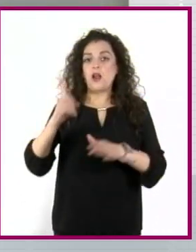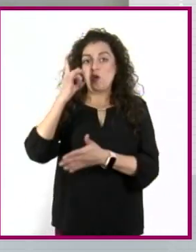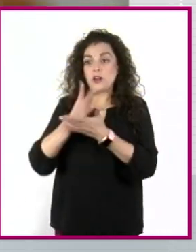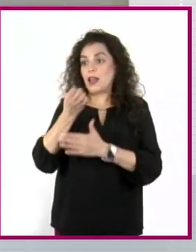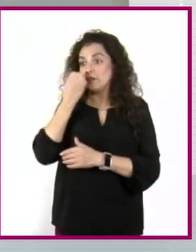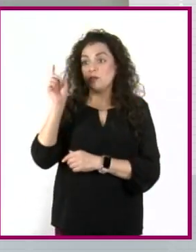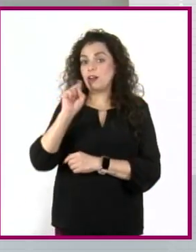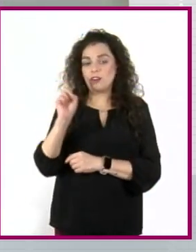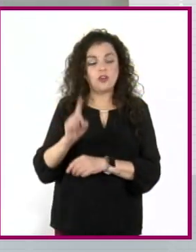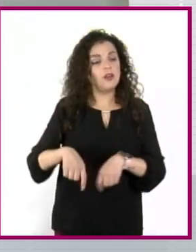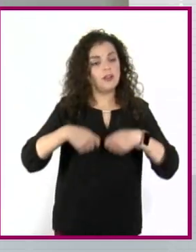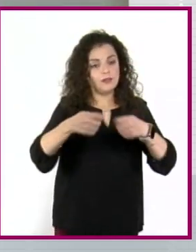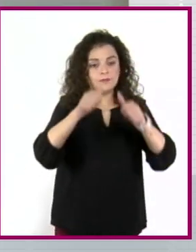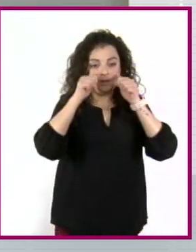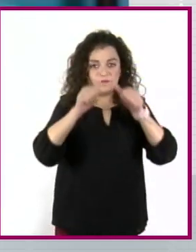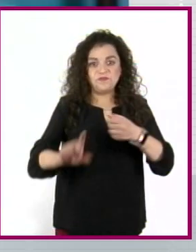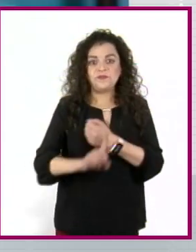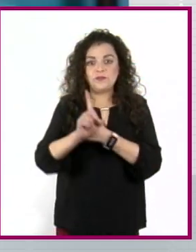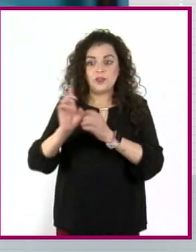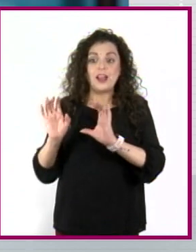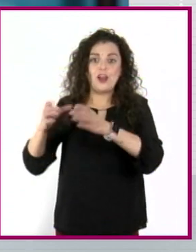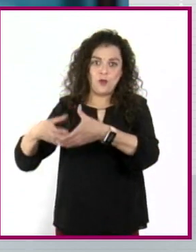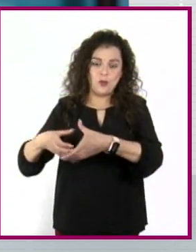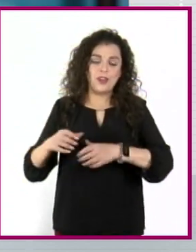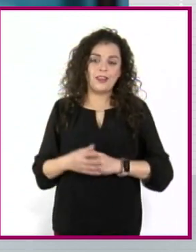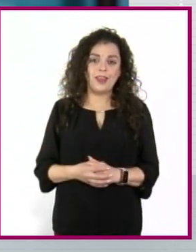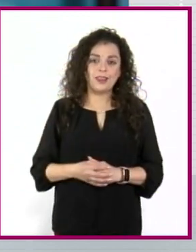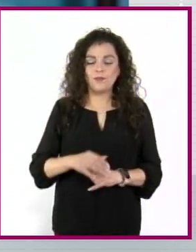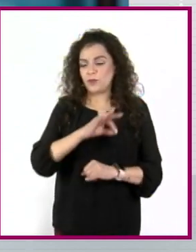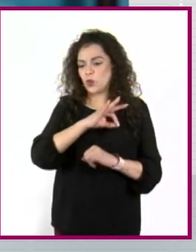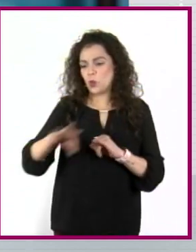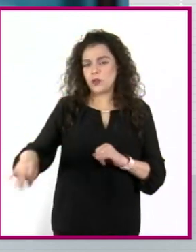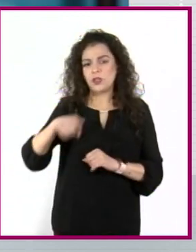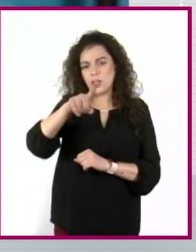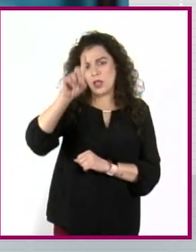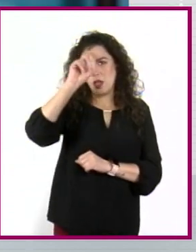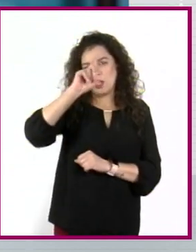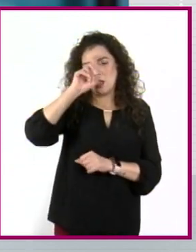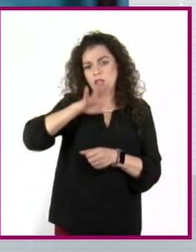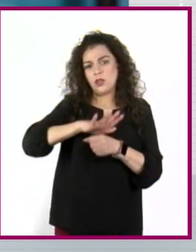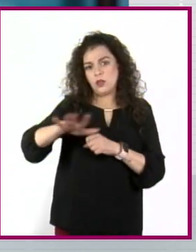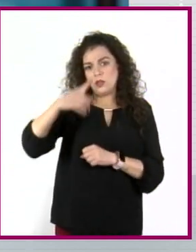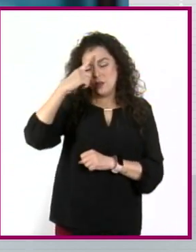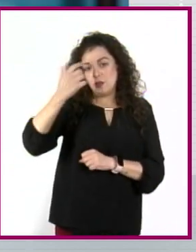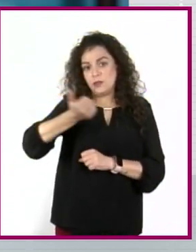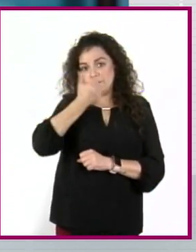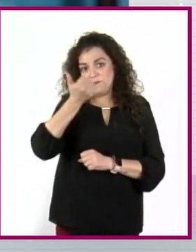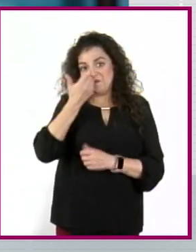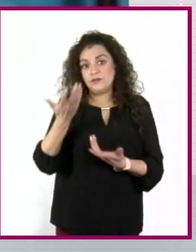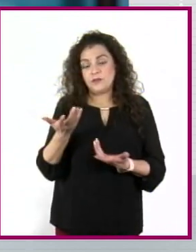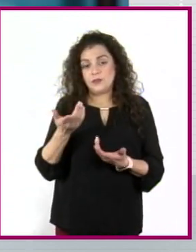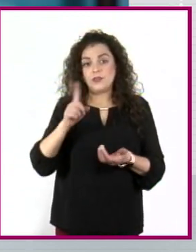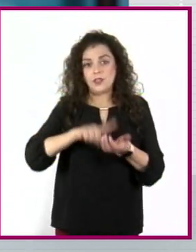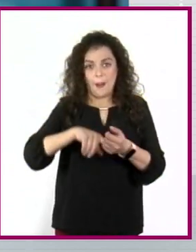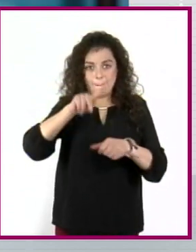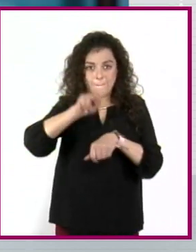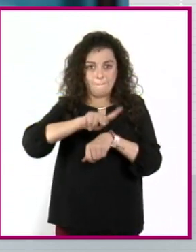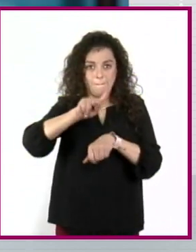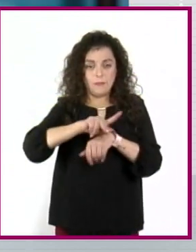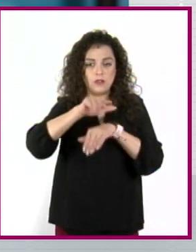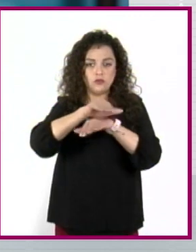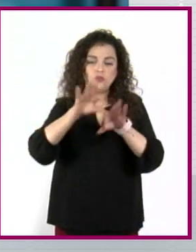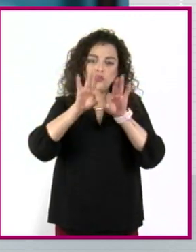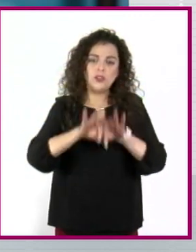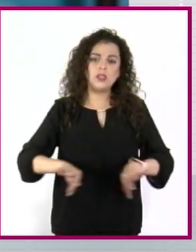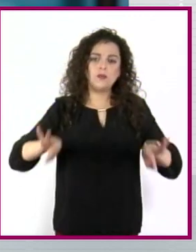atender los problemas de la comunidad. Por último, ¿qué recomendaciones podrías hacerle a los estudiantes de educación media superior sobre la